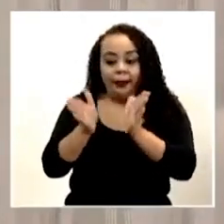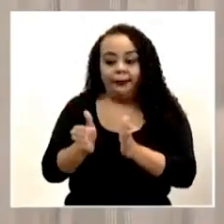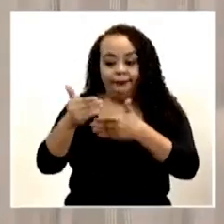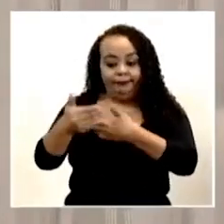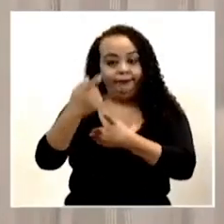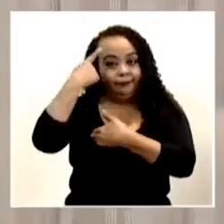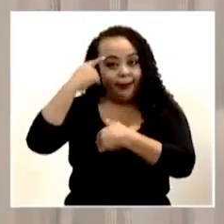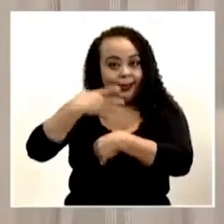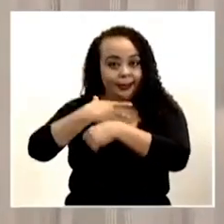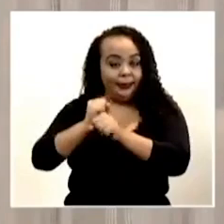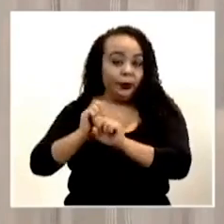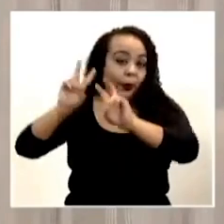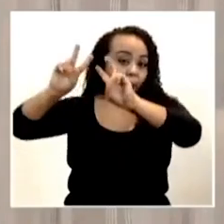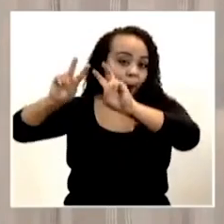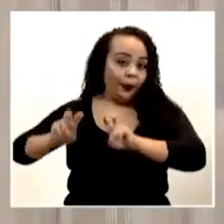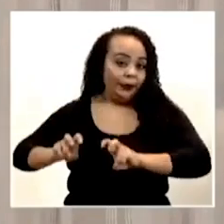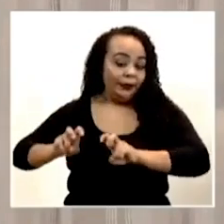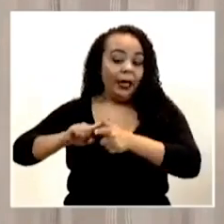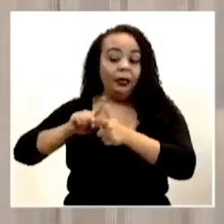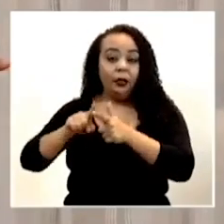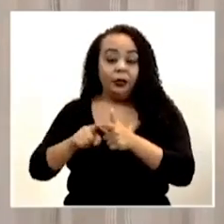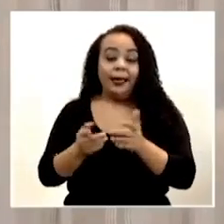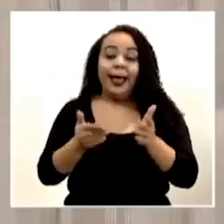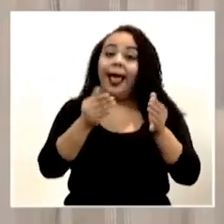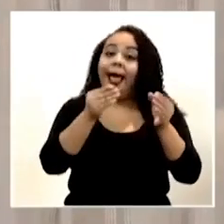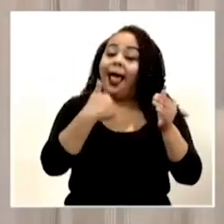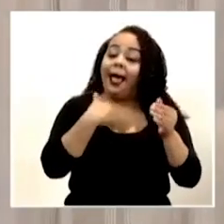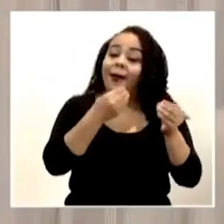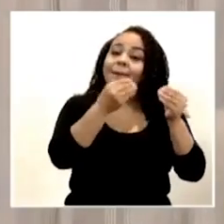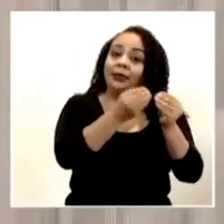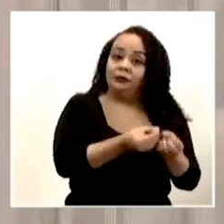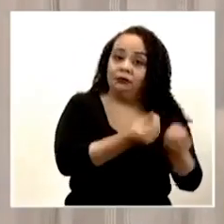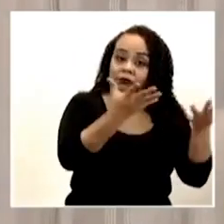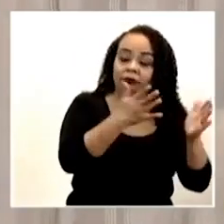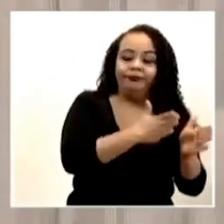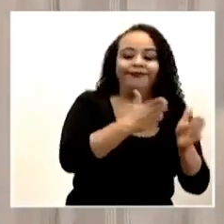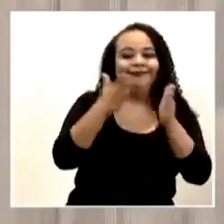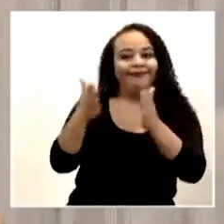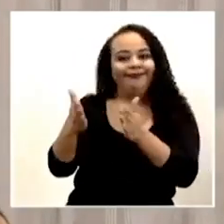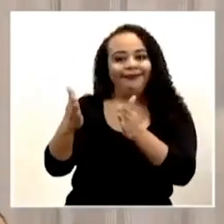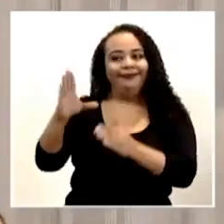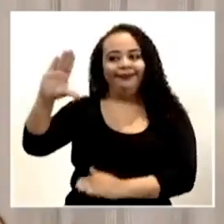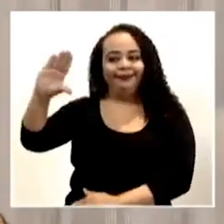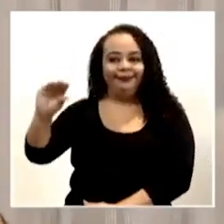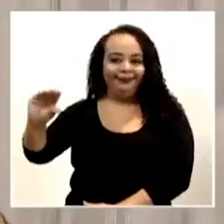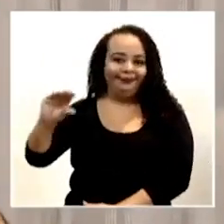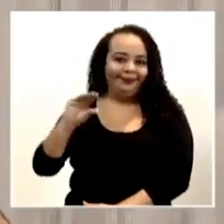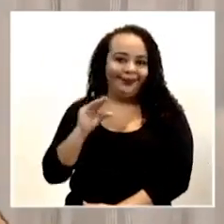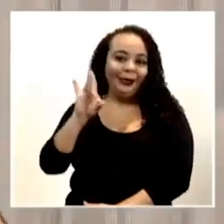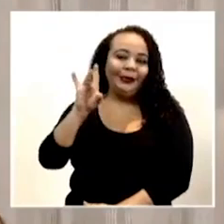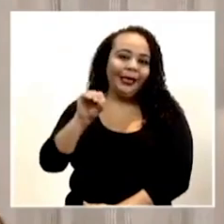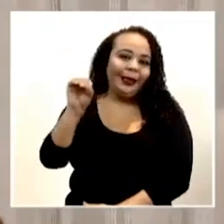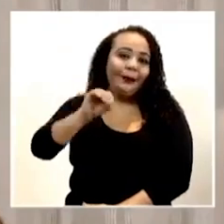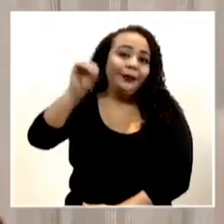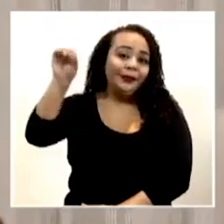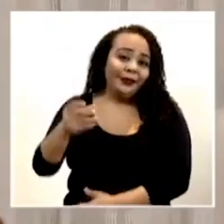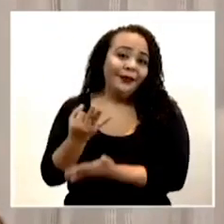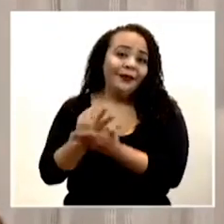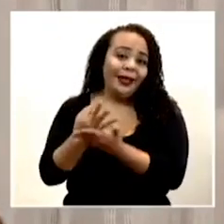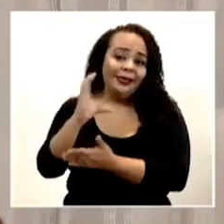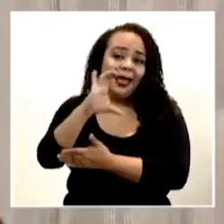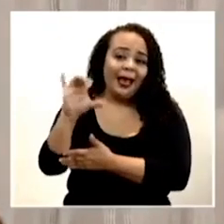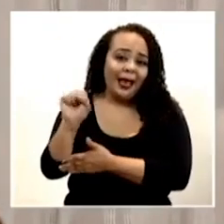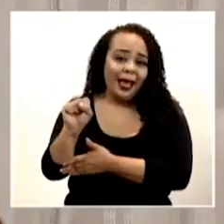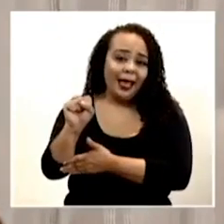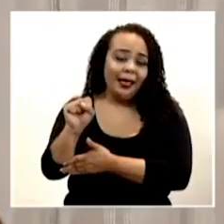la realización de pruebas. Entonces, por un lado hay mayor gasto, por otro lado hay menor ingreso. El 80% de las finanzas de la caja